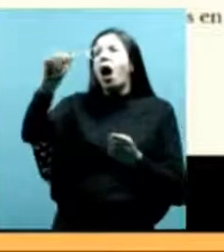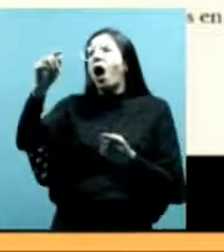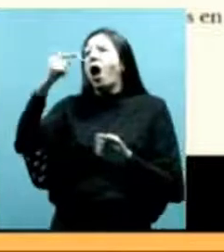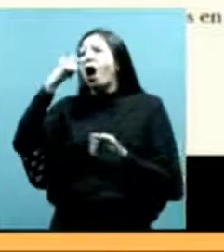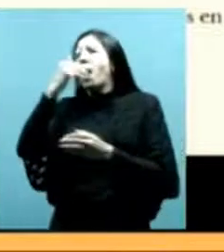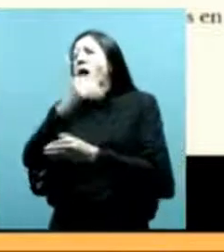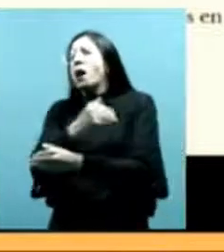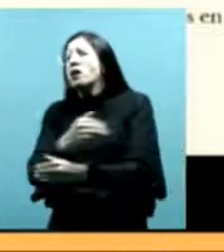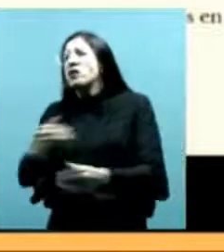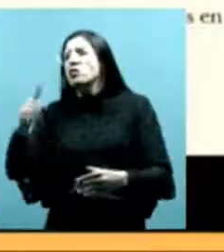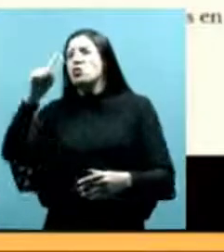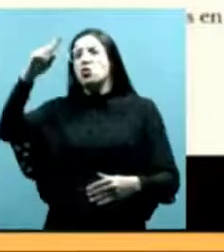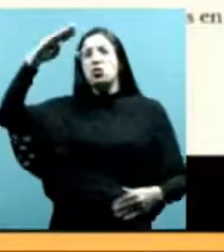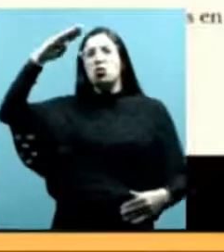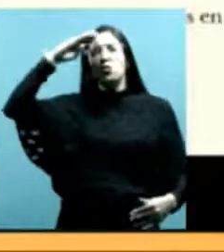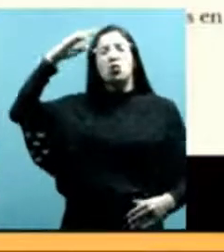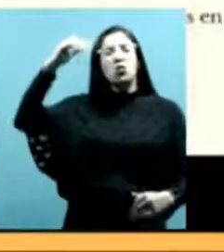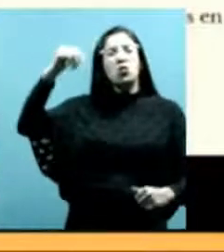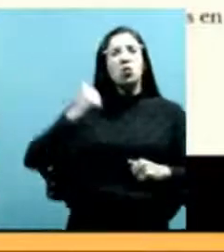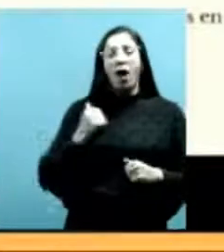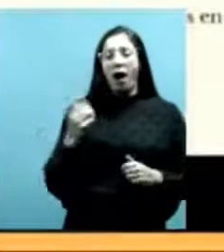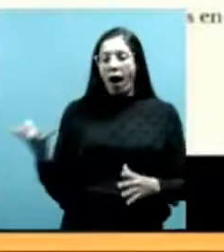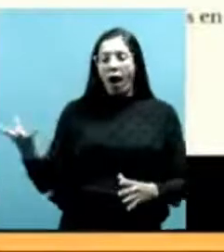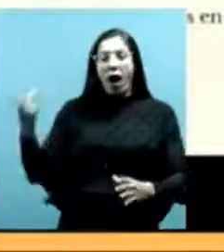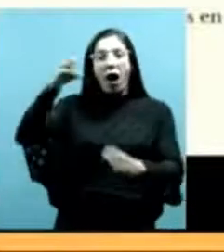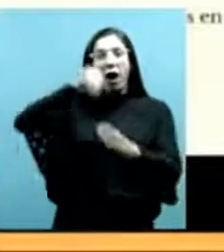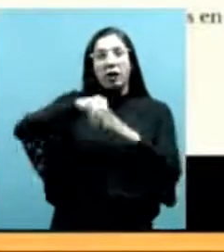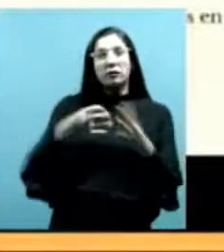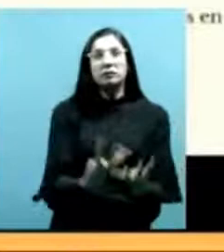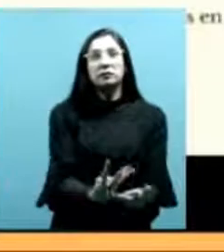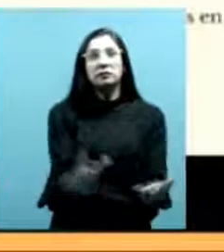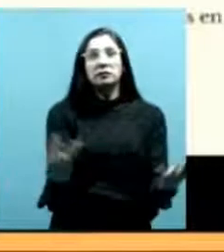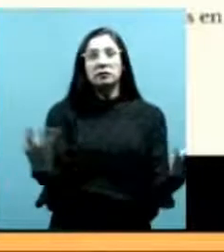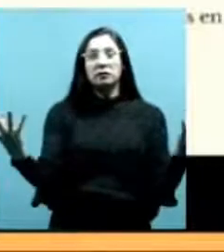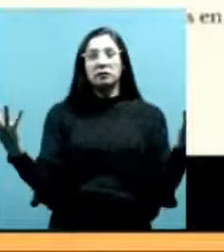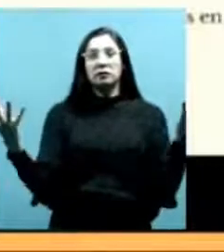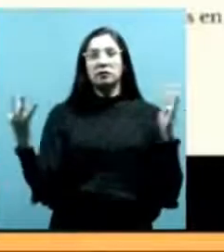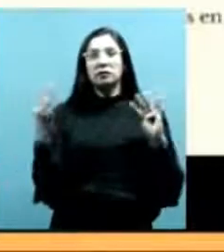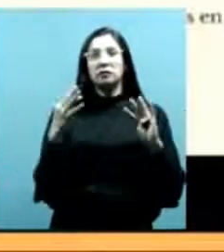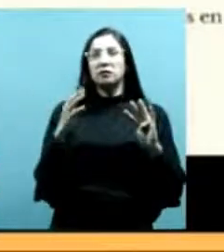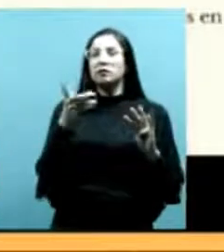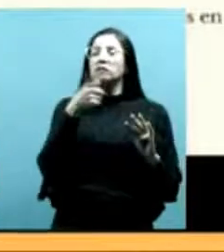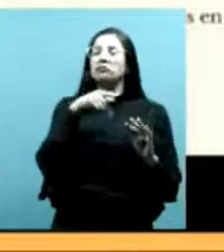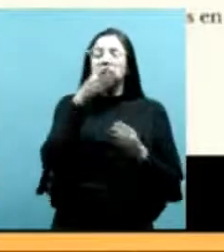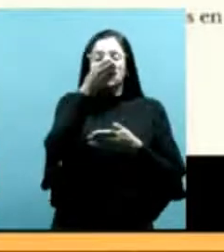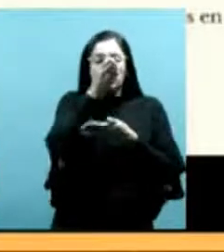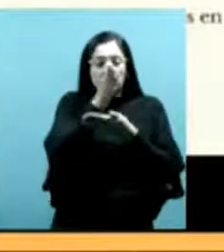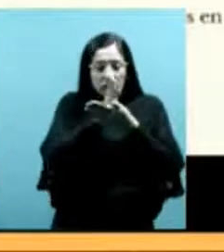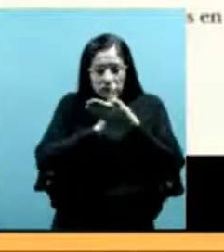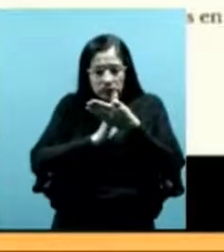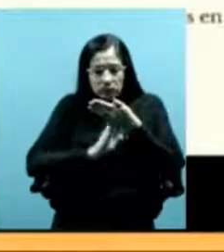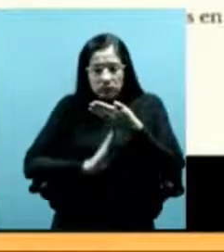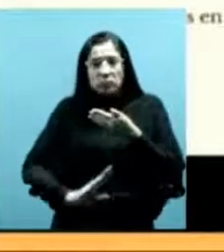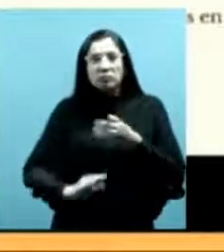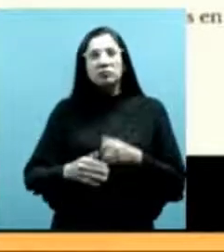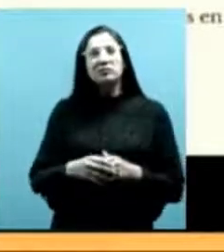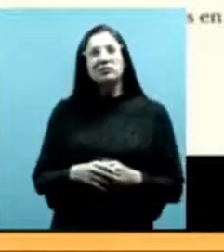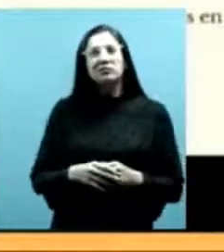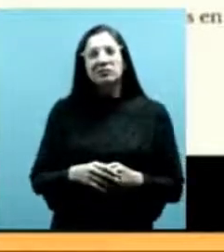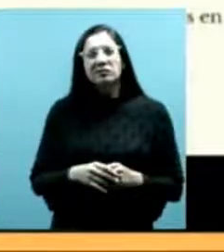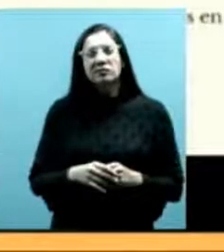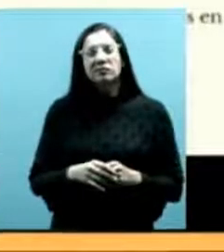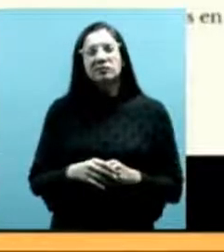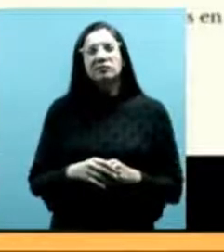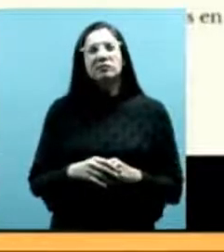un corralón de mujeres dice para que se amansaran porque eran muy arisca la gente así decía al